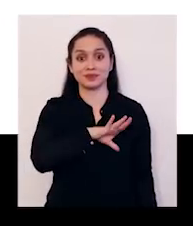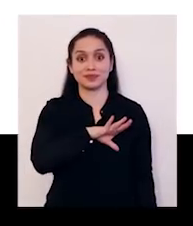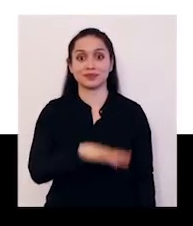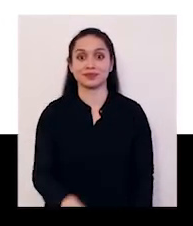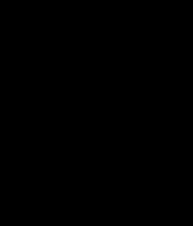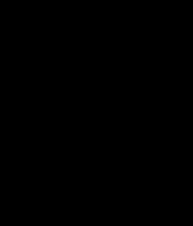Gobierno de Chile.